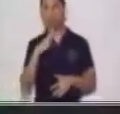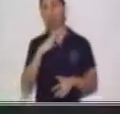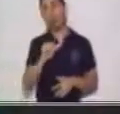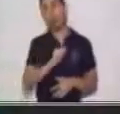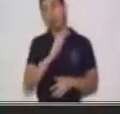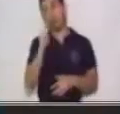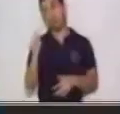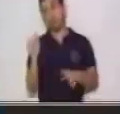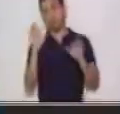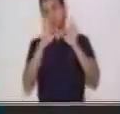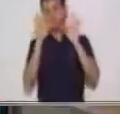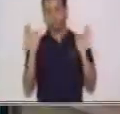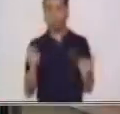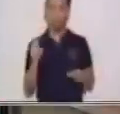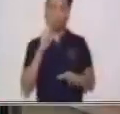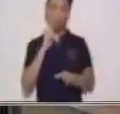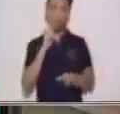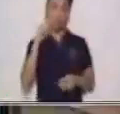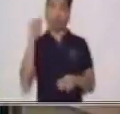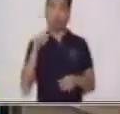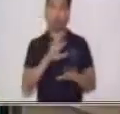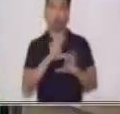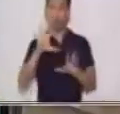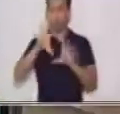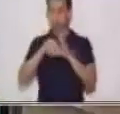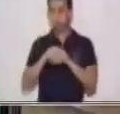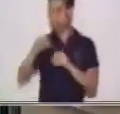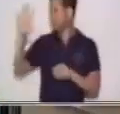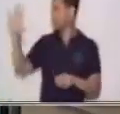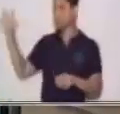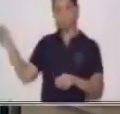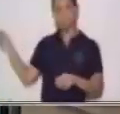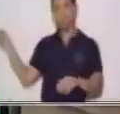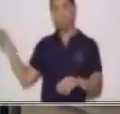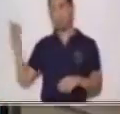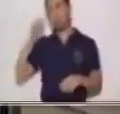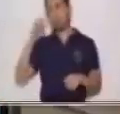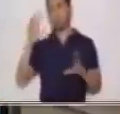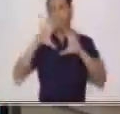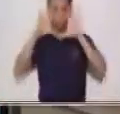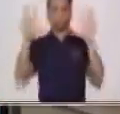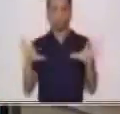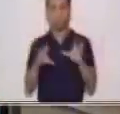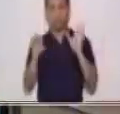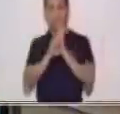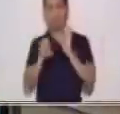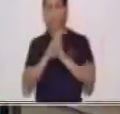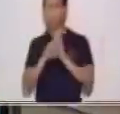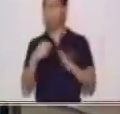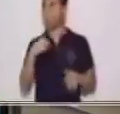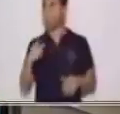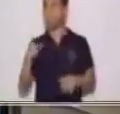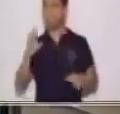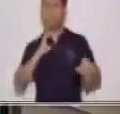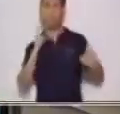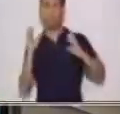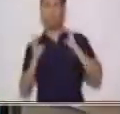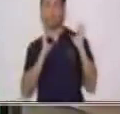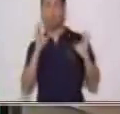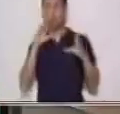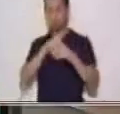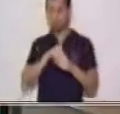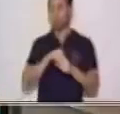verbales, pero hoy solo vamos a ver estas cinco porque las vamos a representar por medio de nuestras emociones